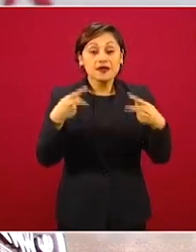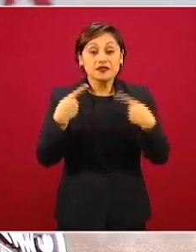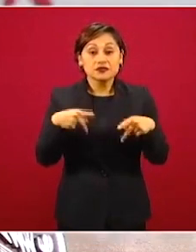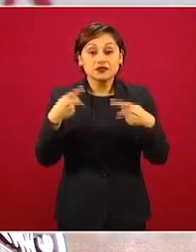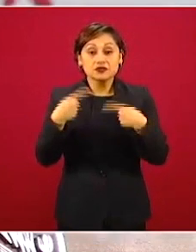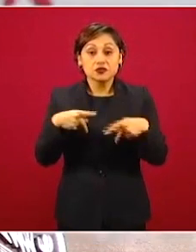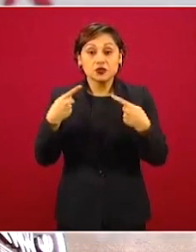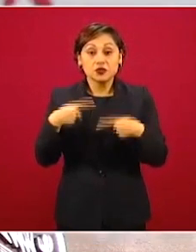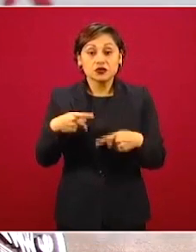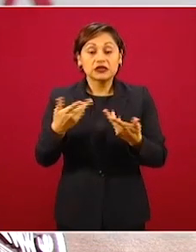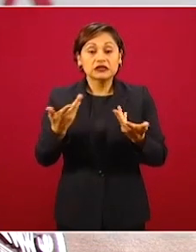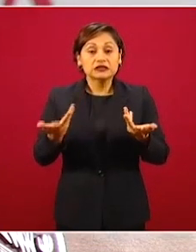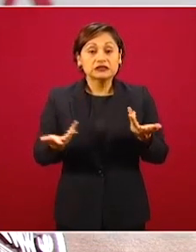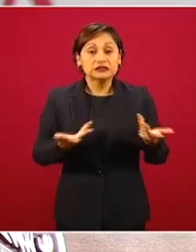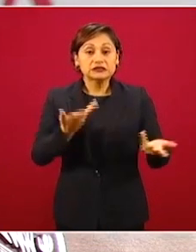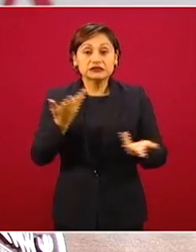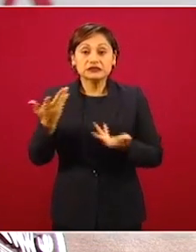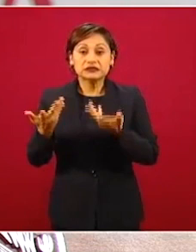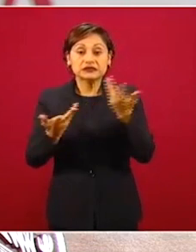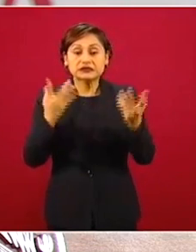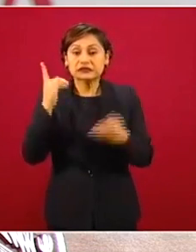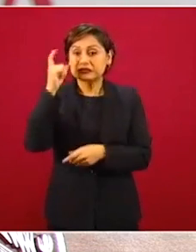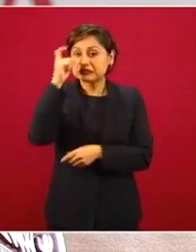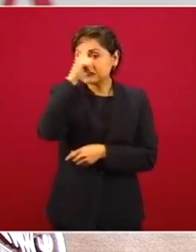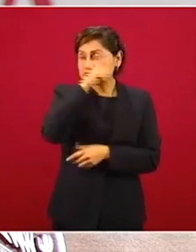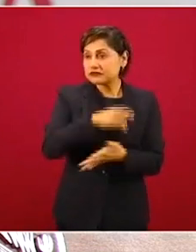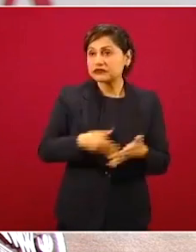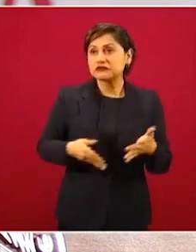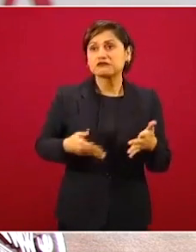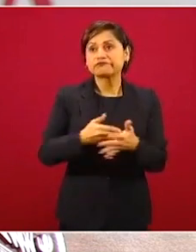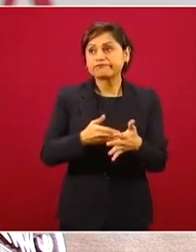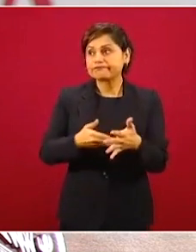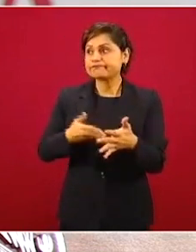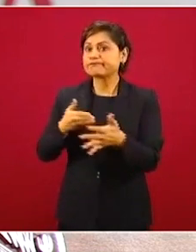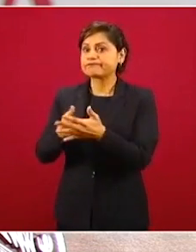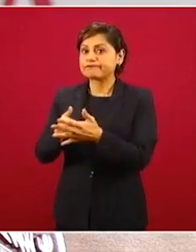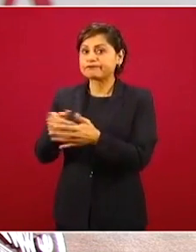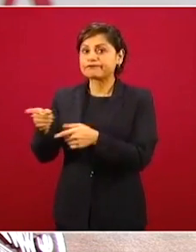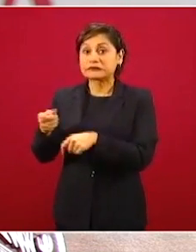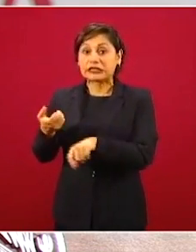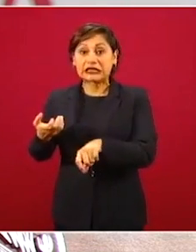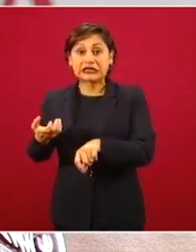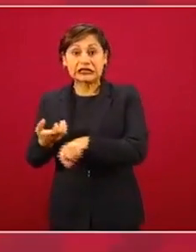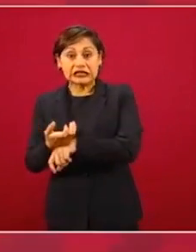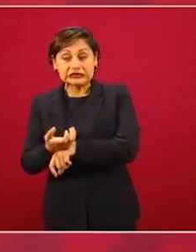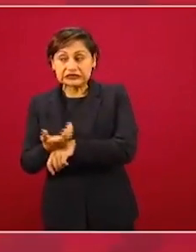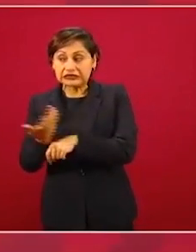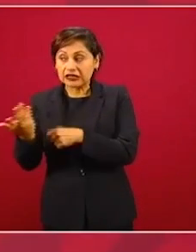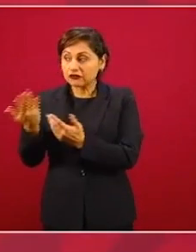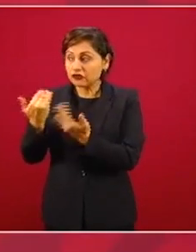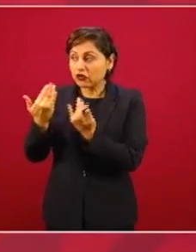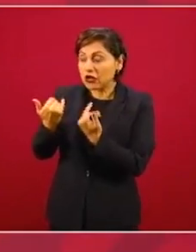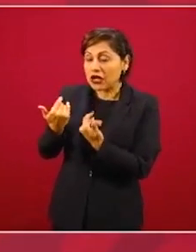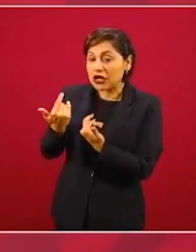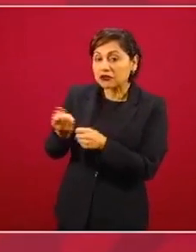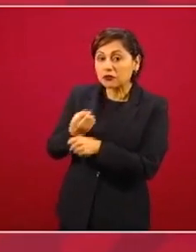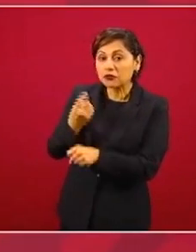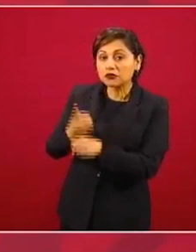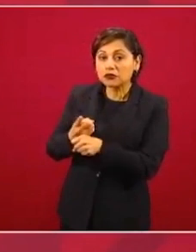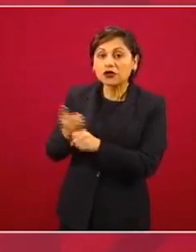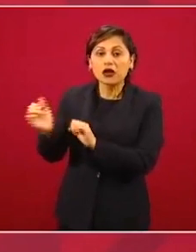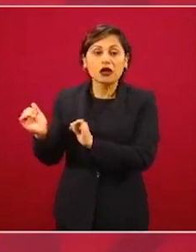oportunidades, en sus lugares de origen emigró, llegó a Acatepec como